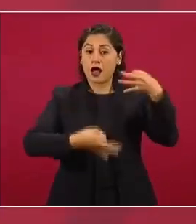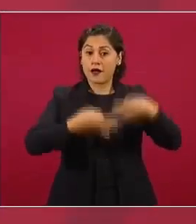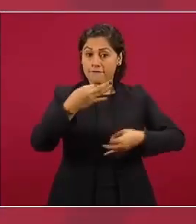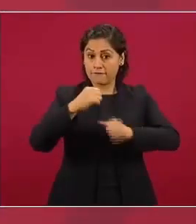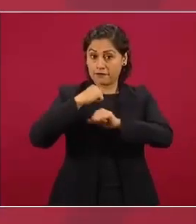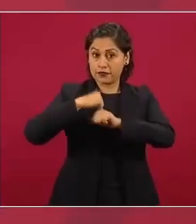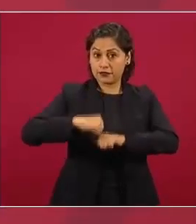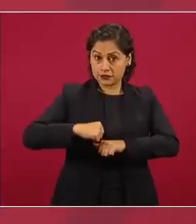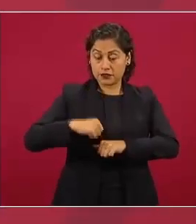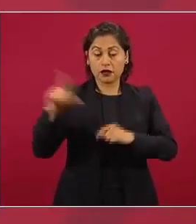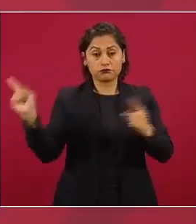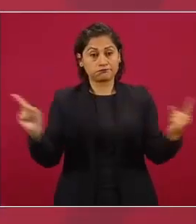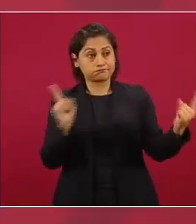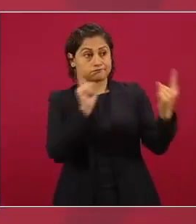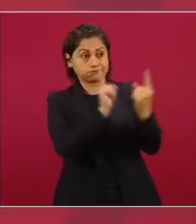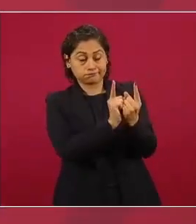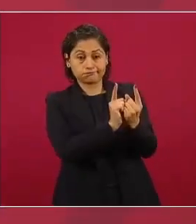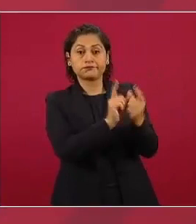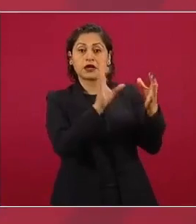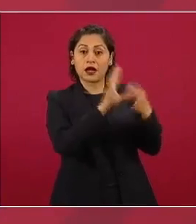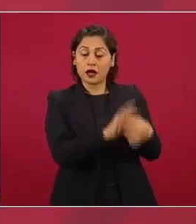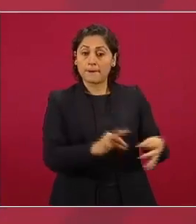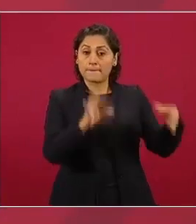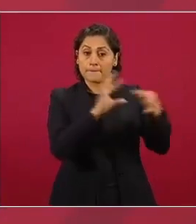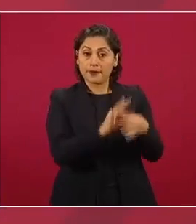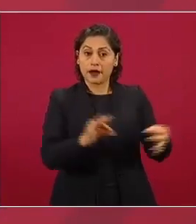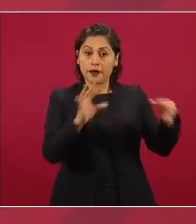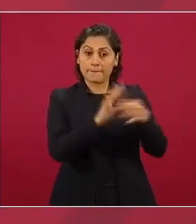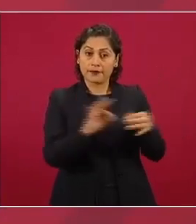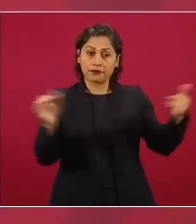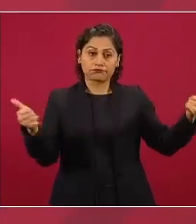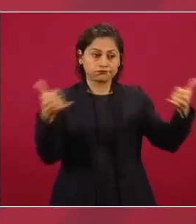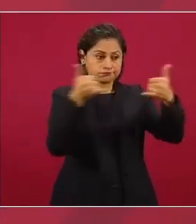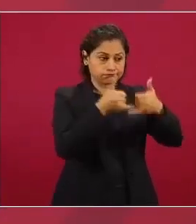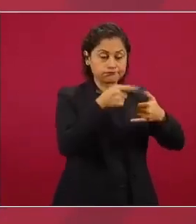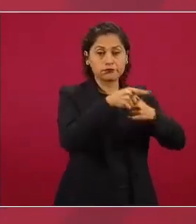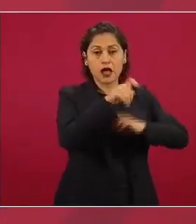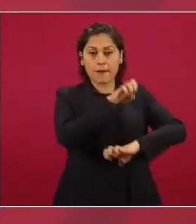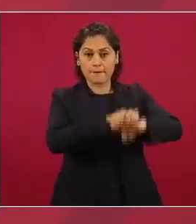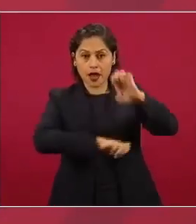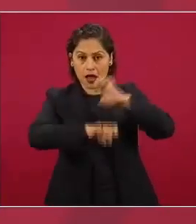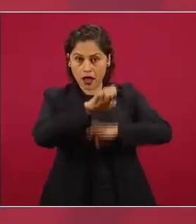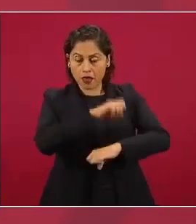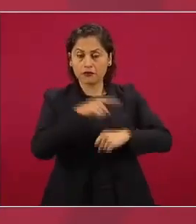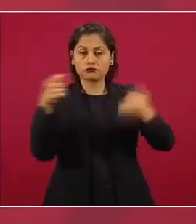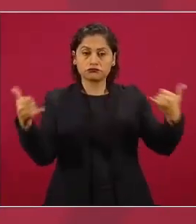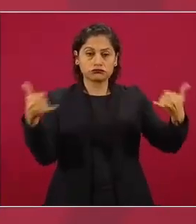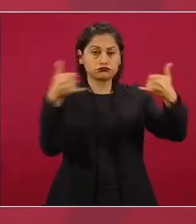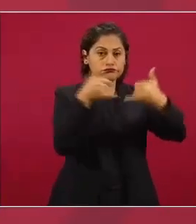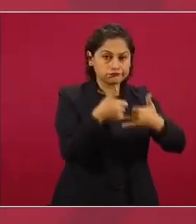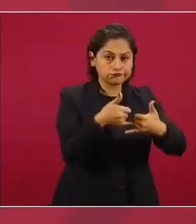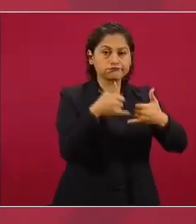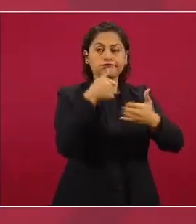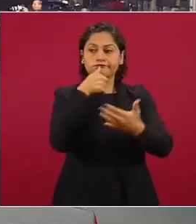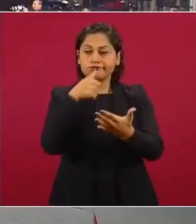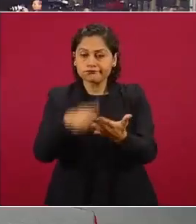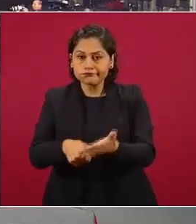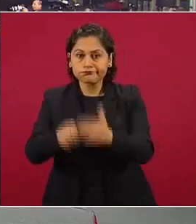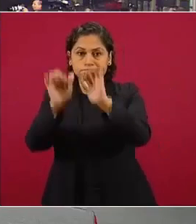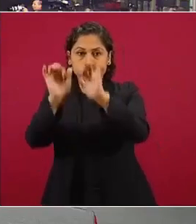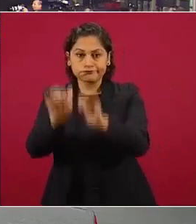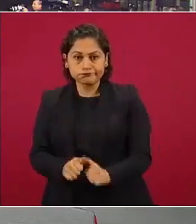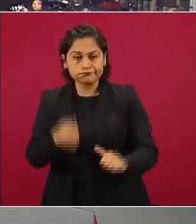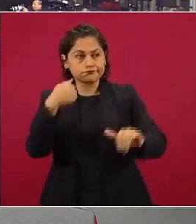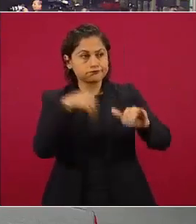habló con el embajador de Estados Unidos se mandó una nota si